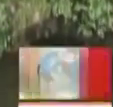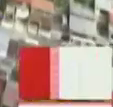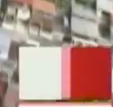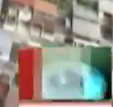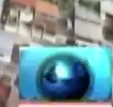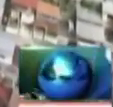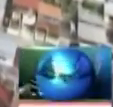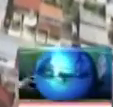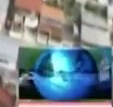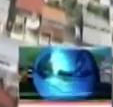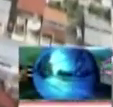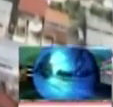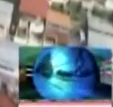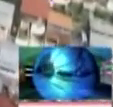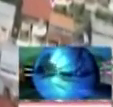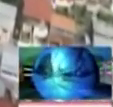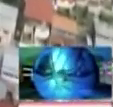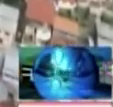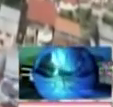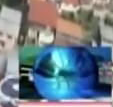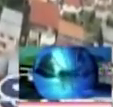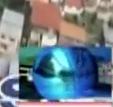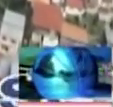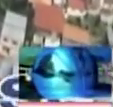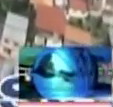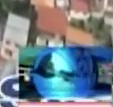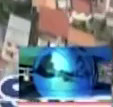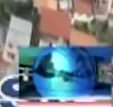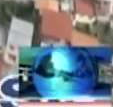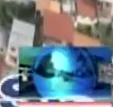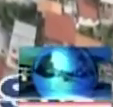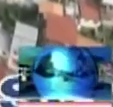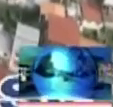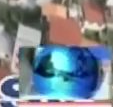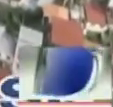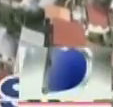Es porque estás entrando a territorio azulitense